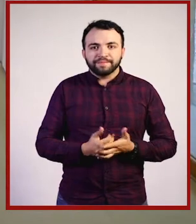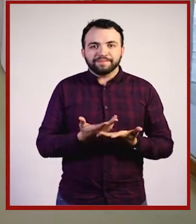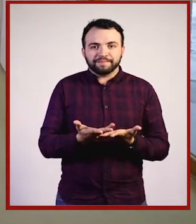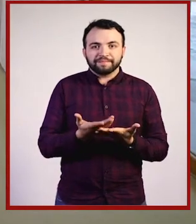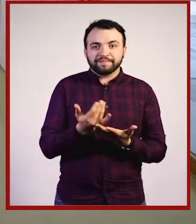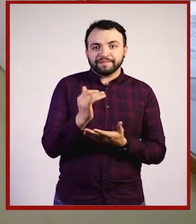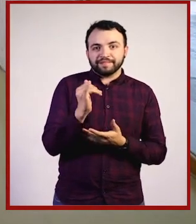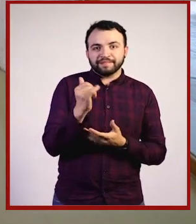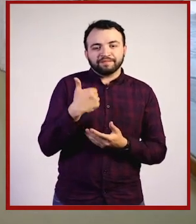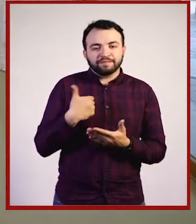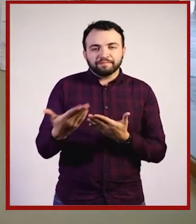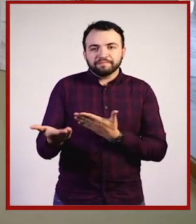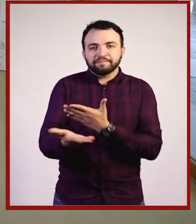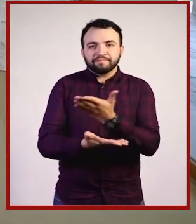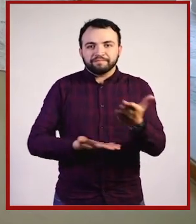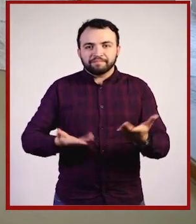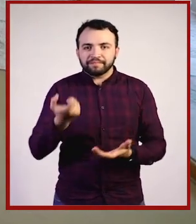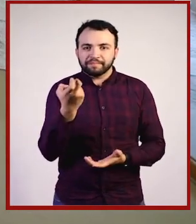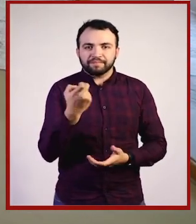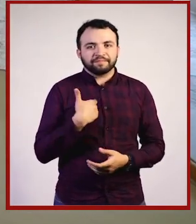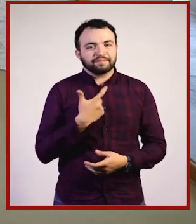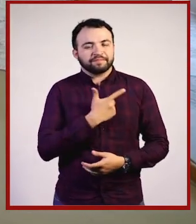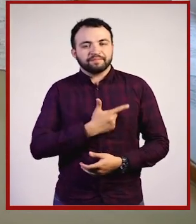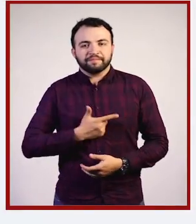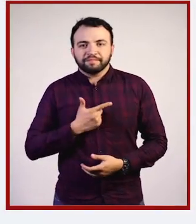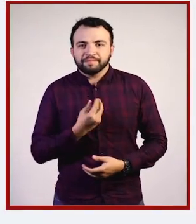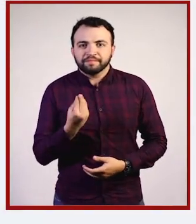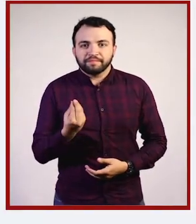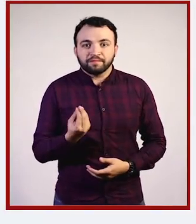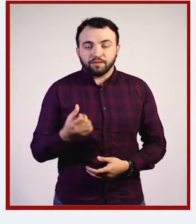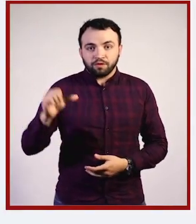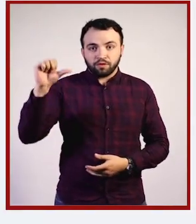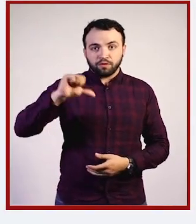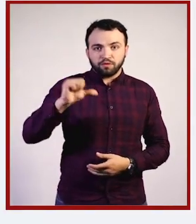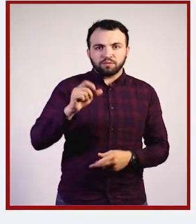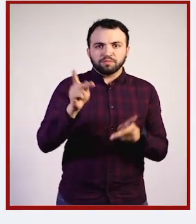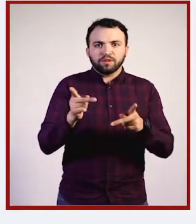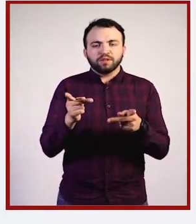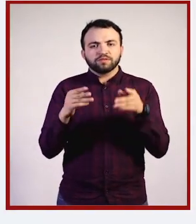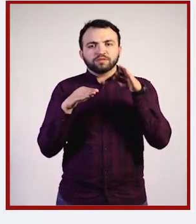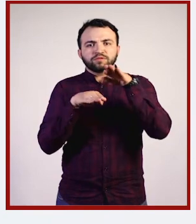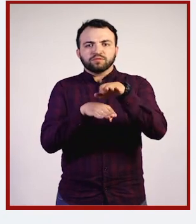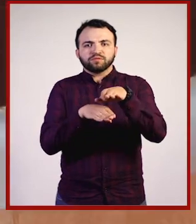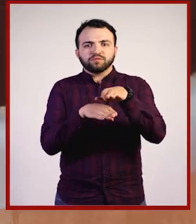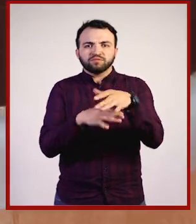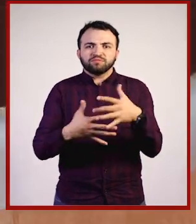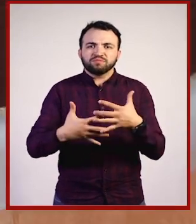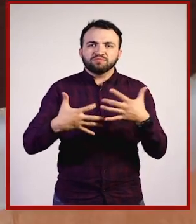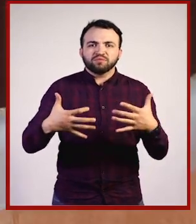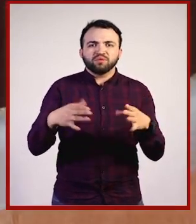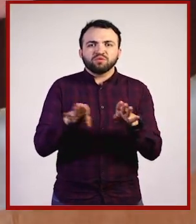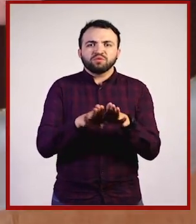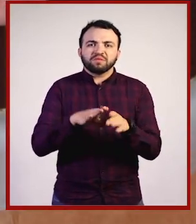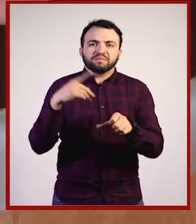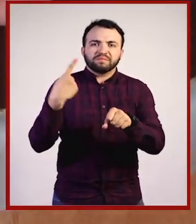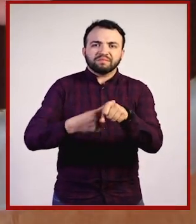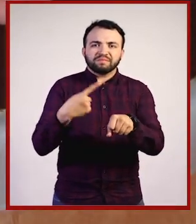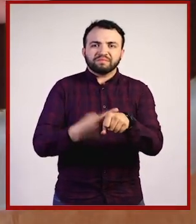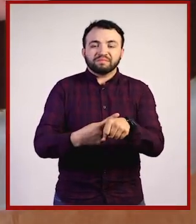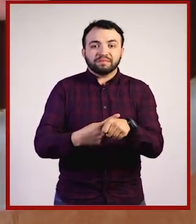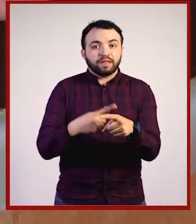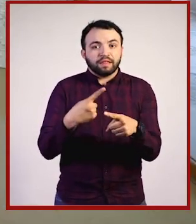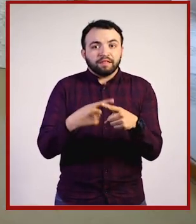por supuesto que comparto el gusto. Y déjame te cuento que hoy hablaremos de la obesidad como enfermedad, que es diferente a la complexión.